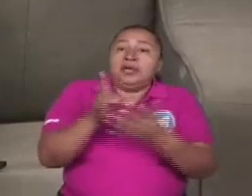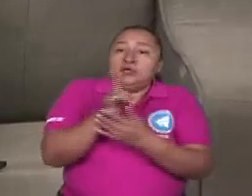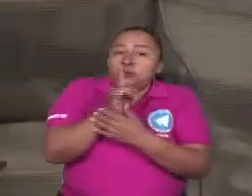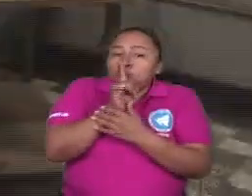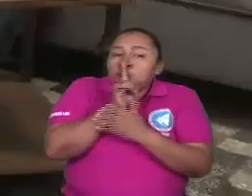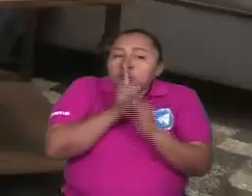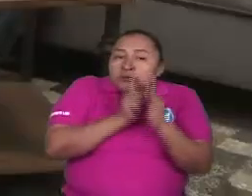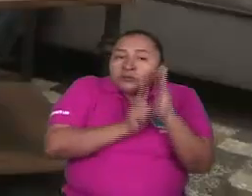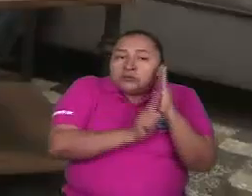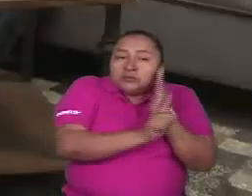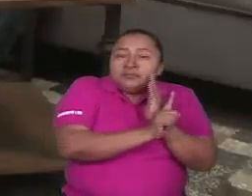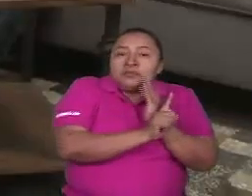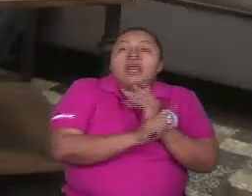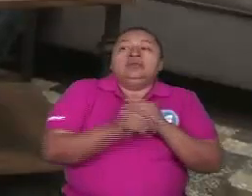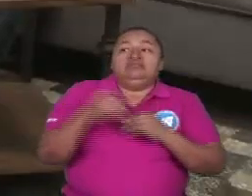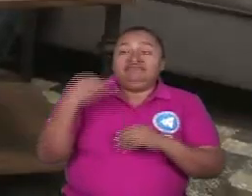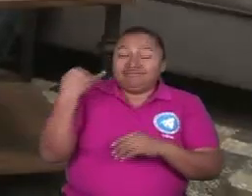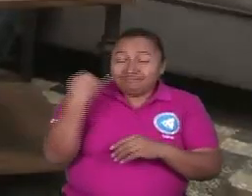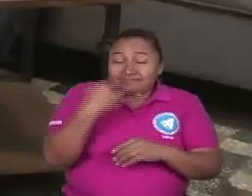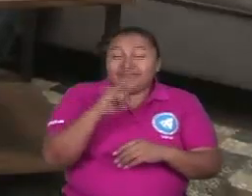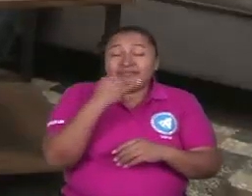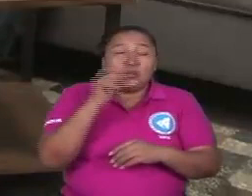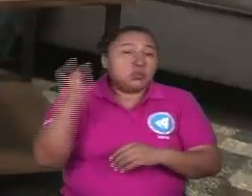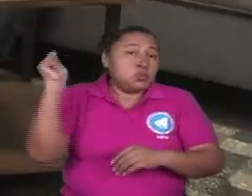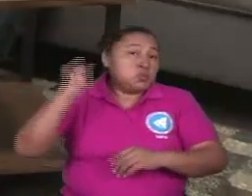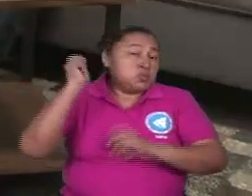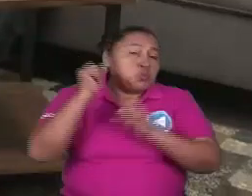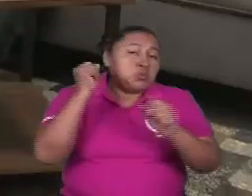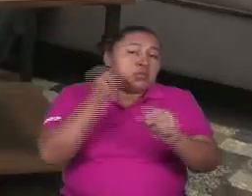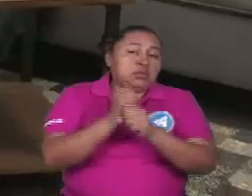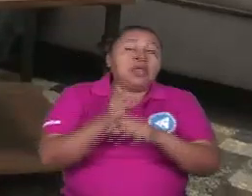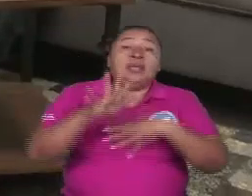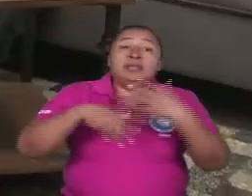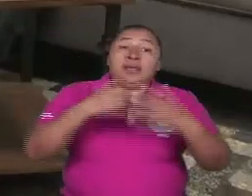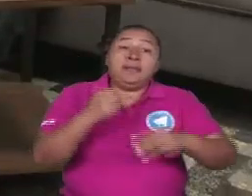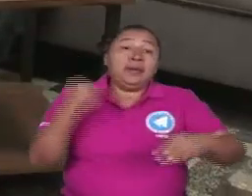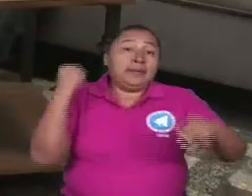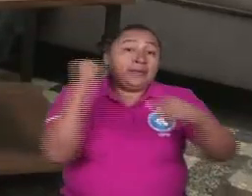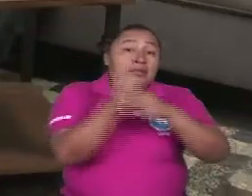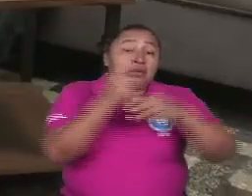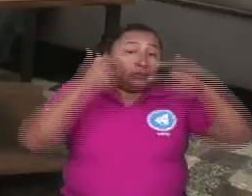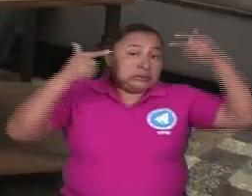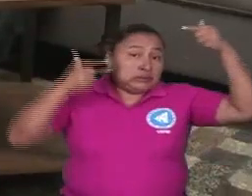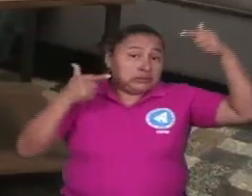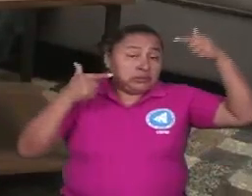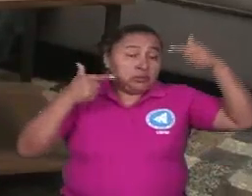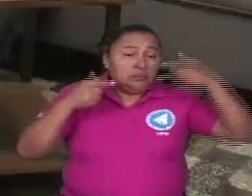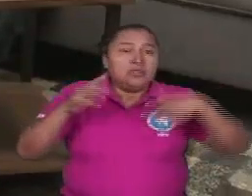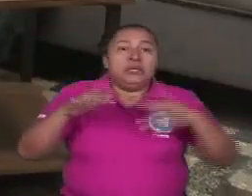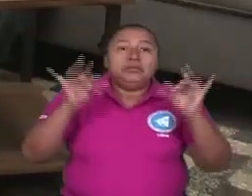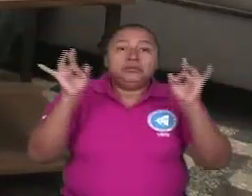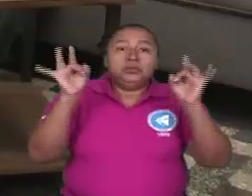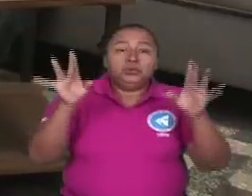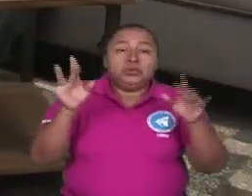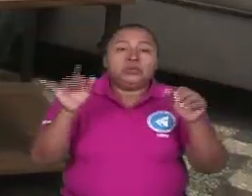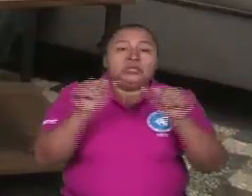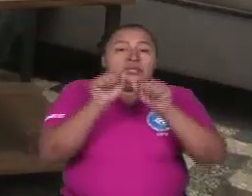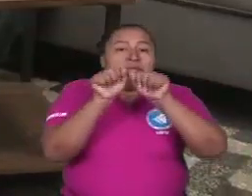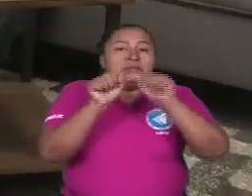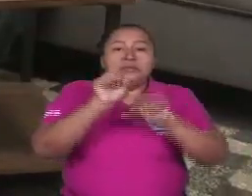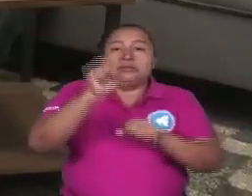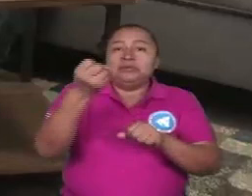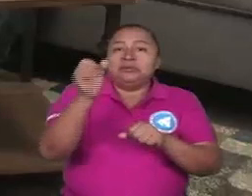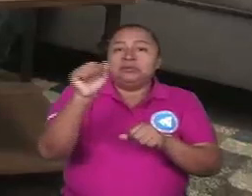Sí, fue una lucha de años. Por ejemplo, después del asesinato de Sandino y de suerte con Santos López como